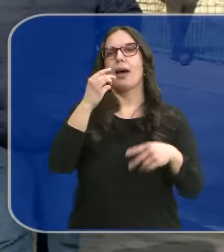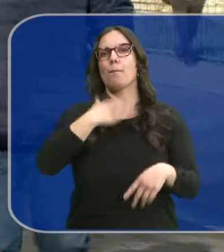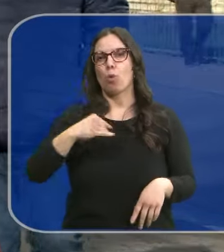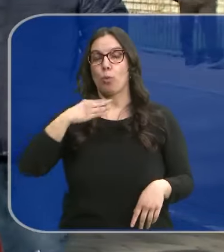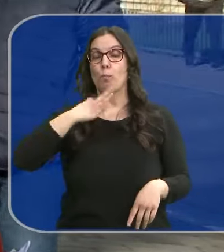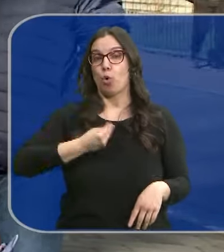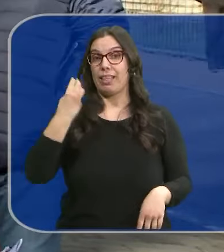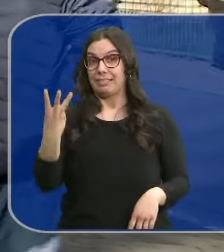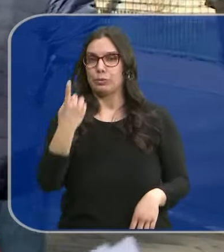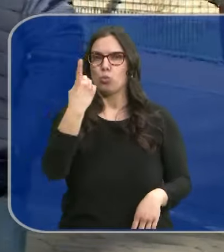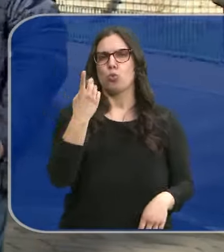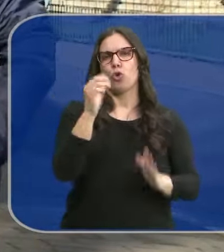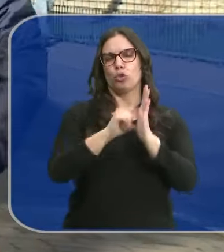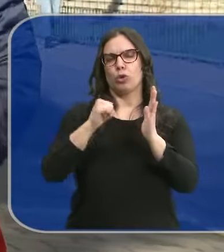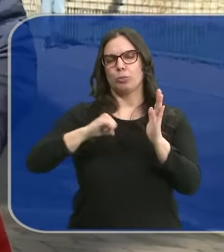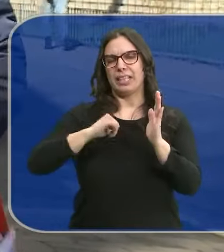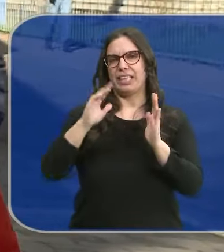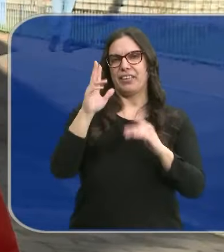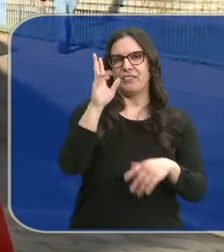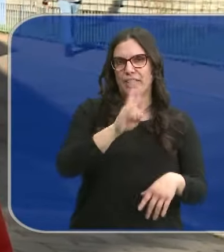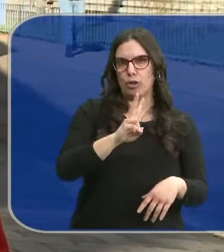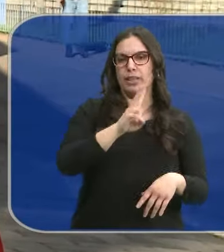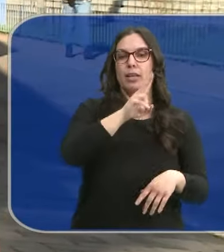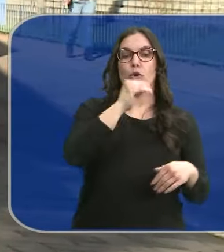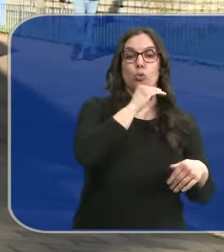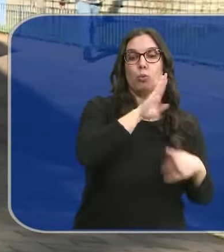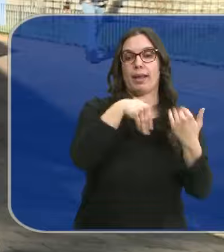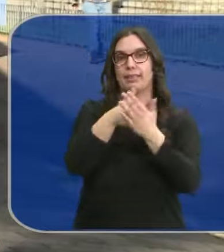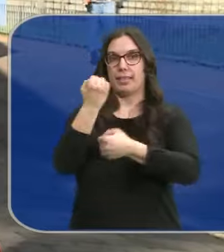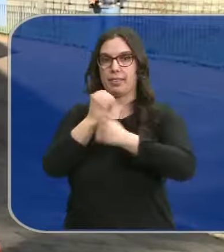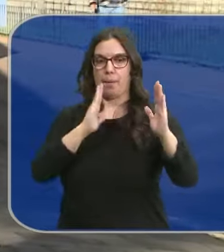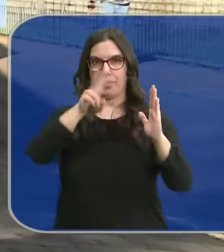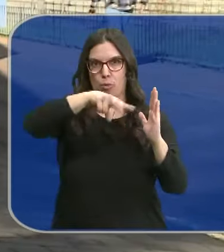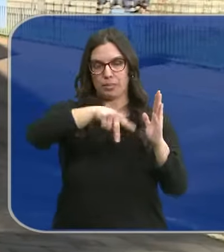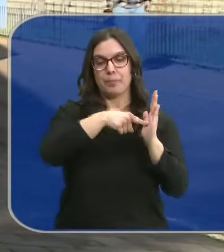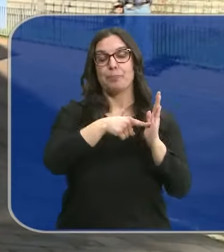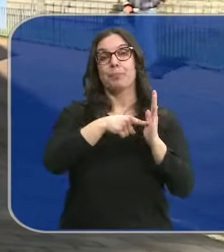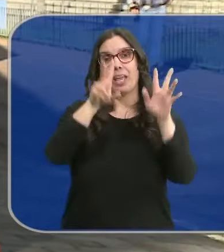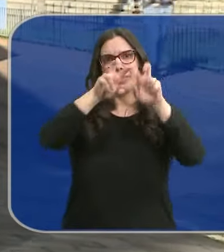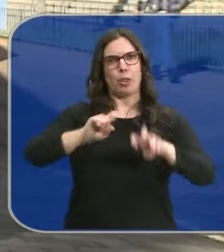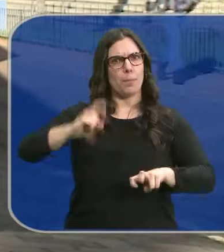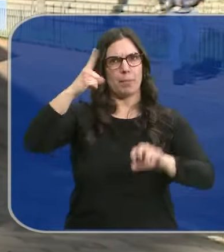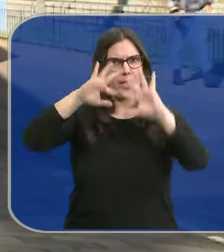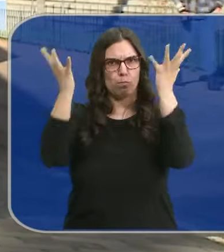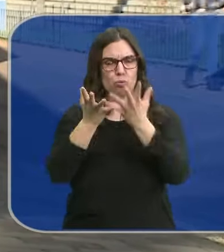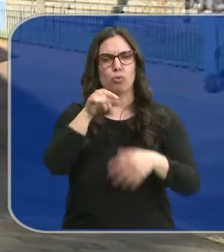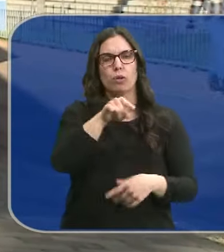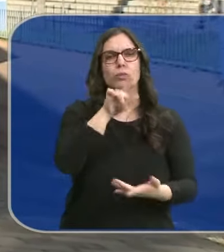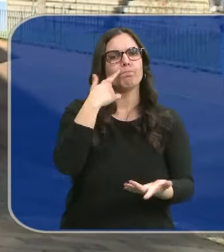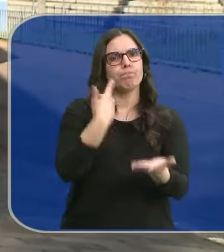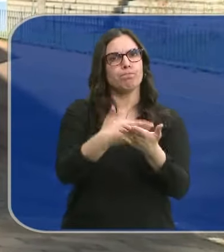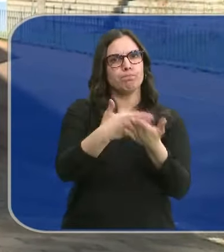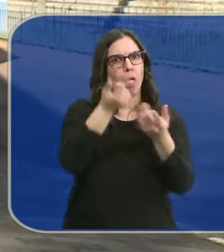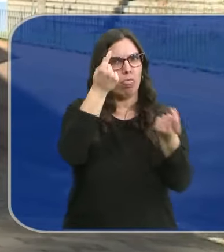Valladolid durante los meses de octubre a diciembre. La investigación pionera a nivel internacional demuestra con los